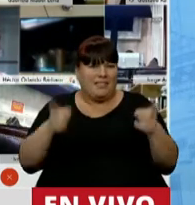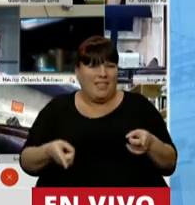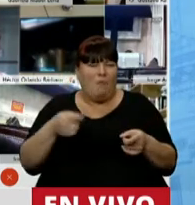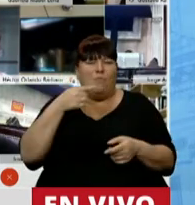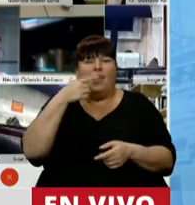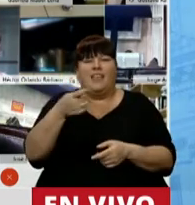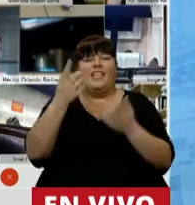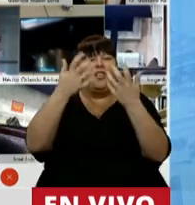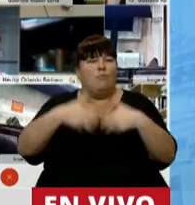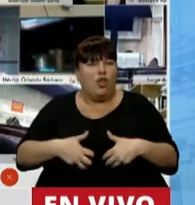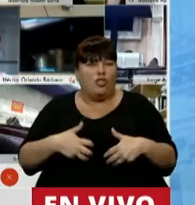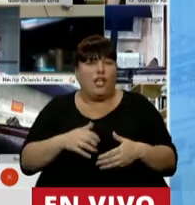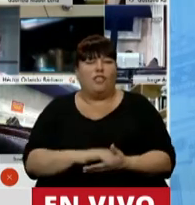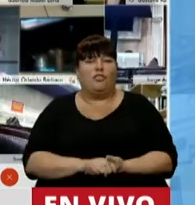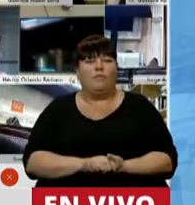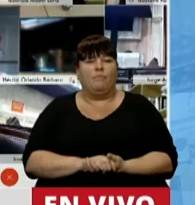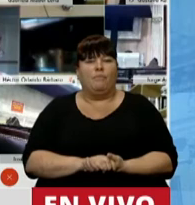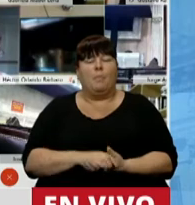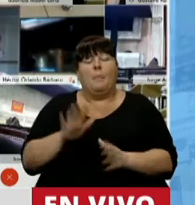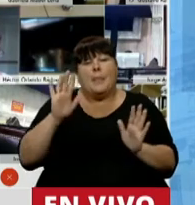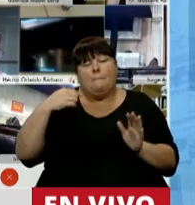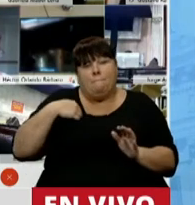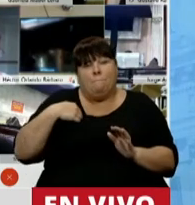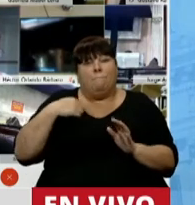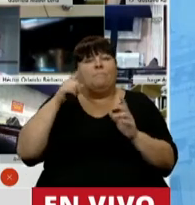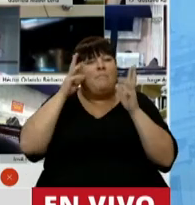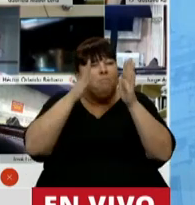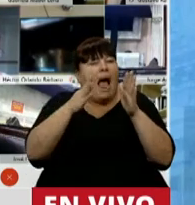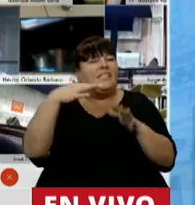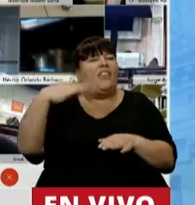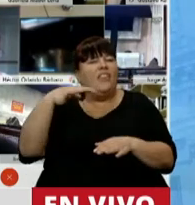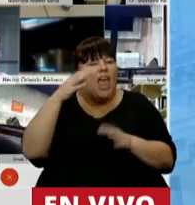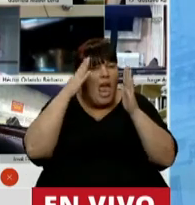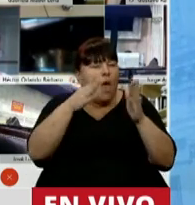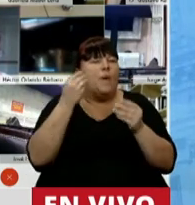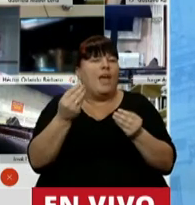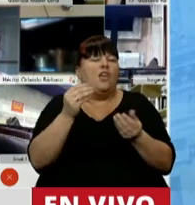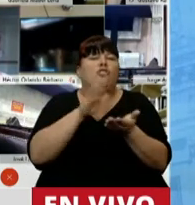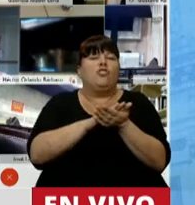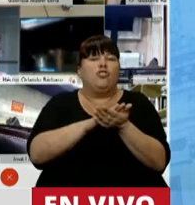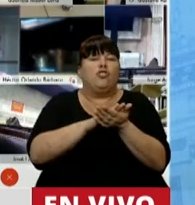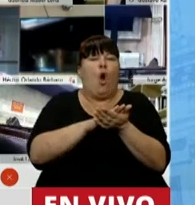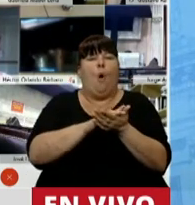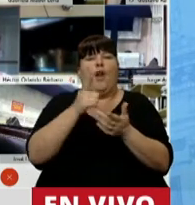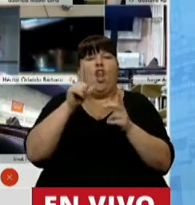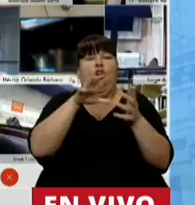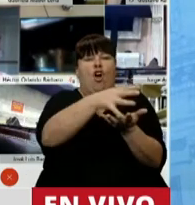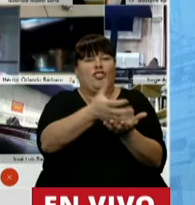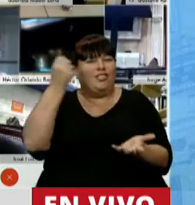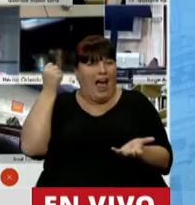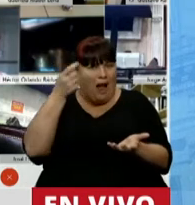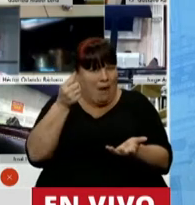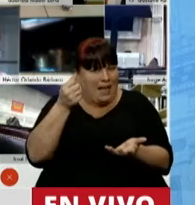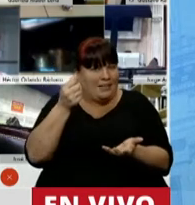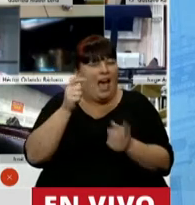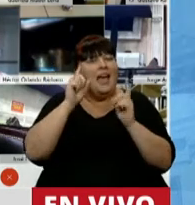consideración del proyecto de los cuales, en lo particular, el acento debería estar puesto en lo de la no confiscatoriedad